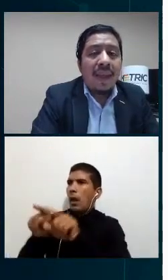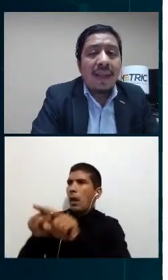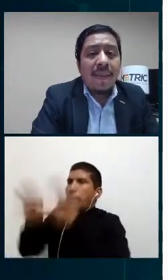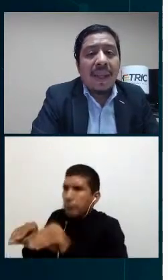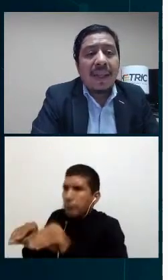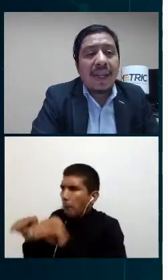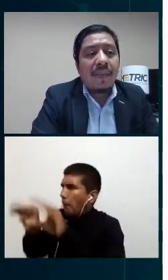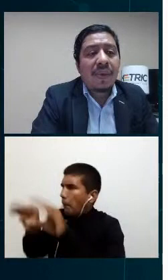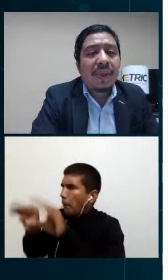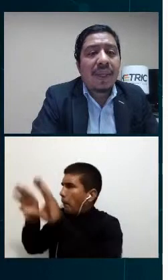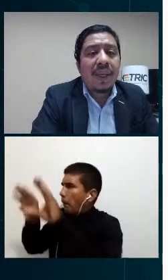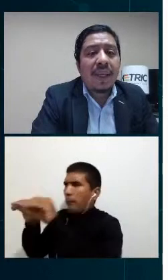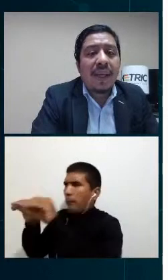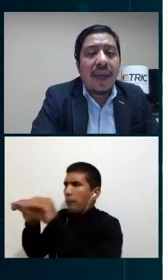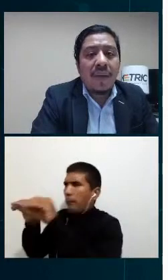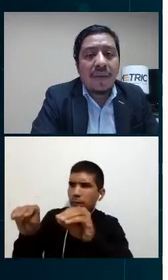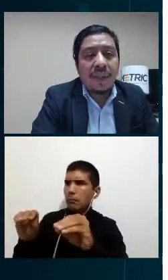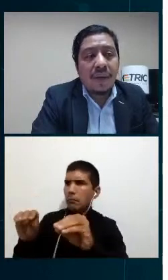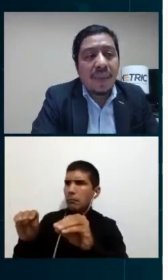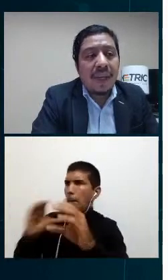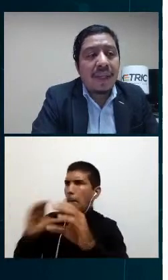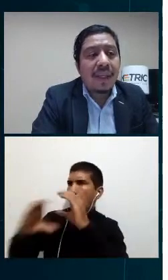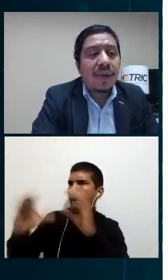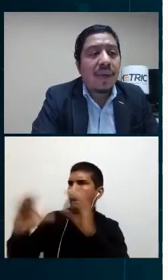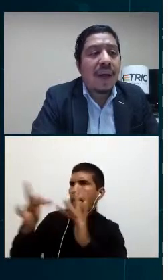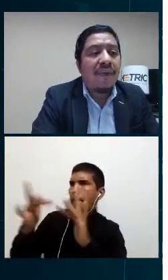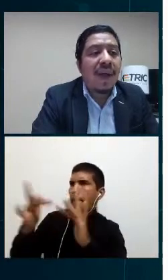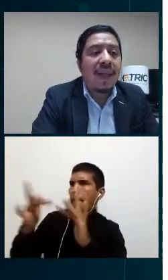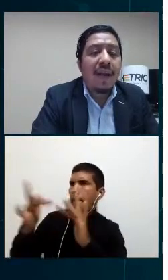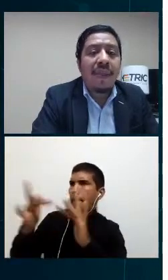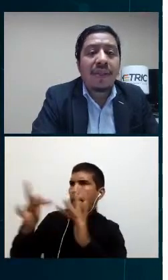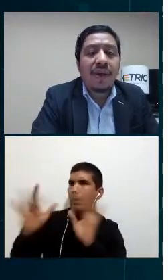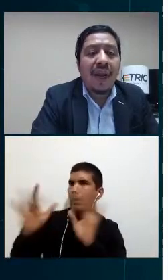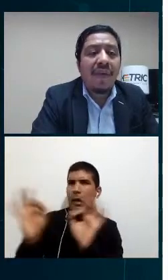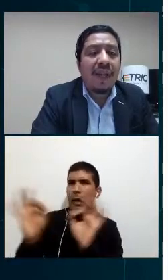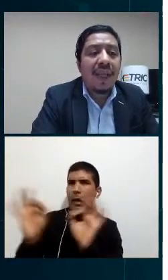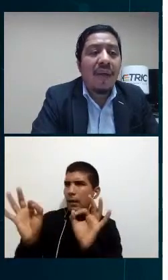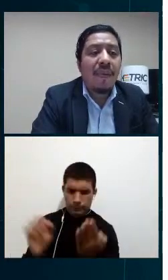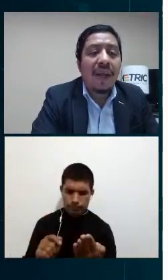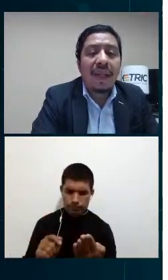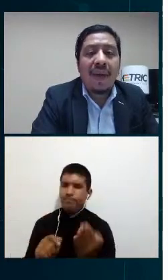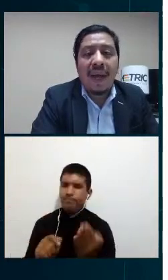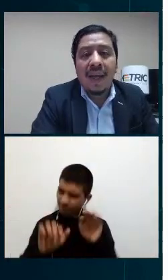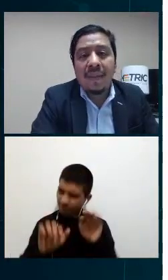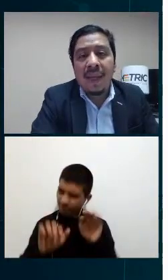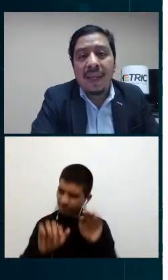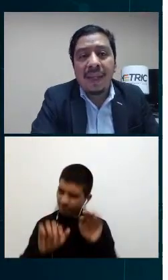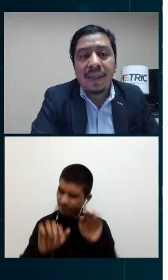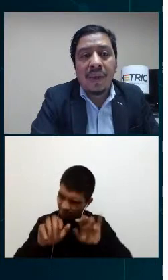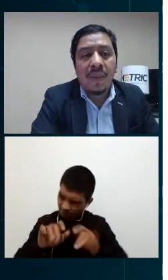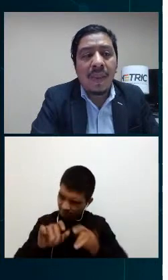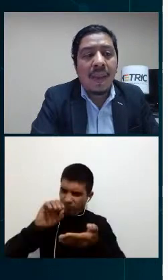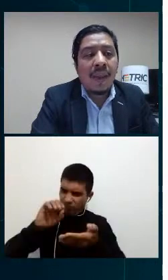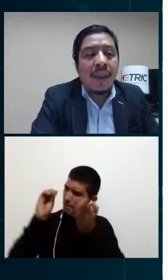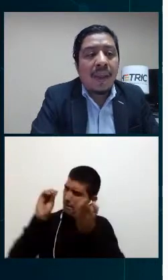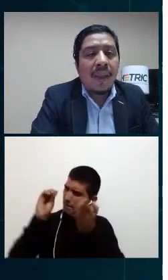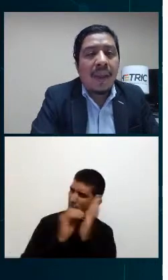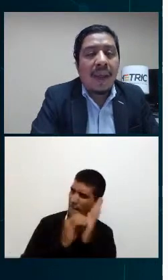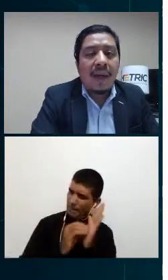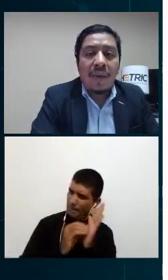y también teníamos algunos inconvenientes con la falta del personal habilitado para trabajar en media tensión